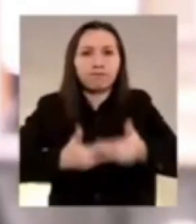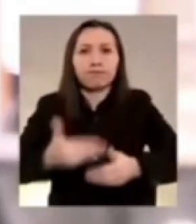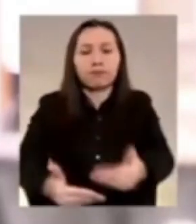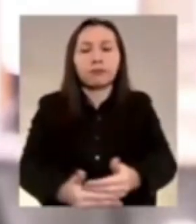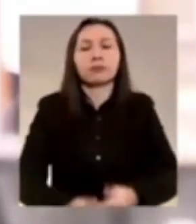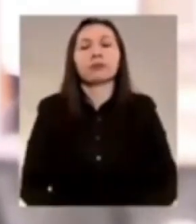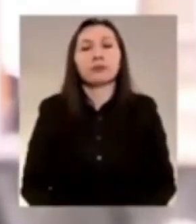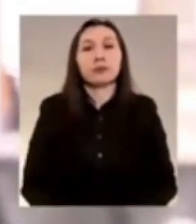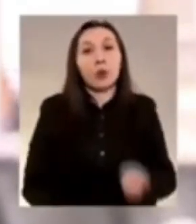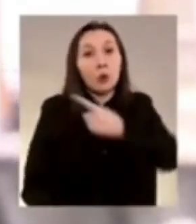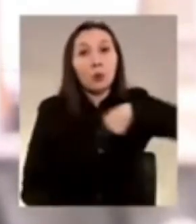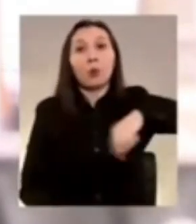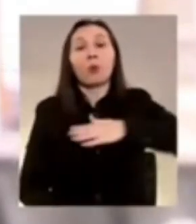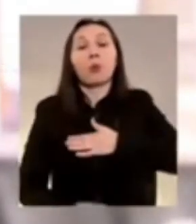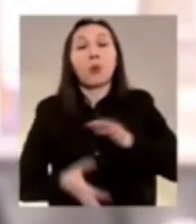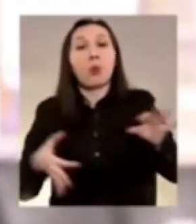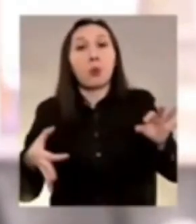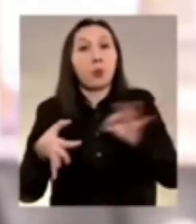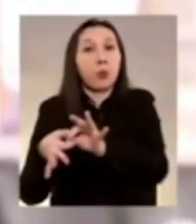nuestra unidad